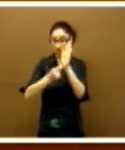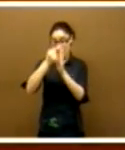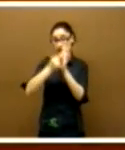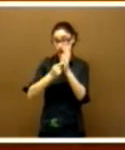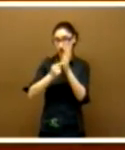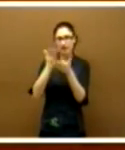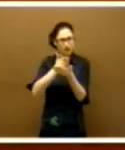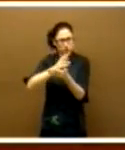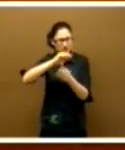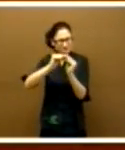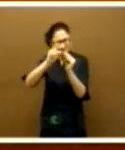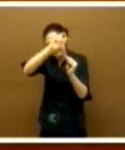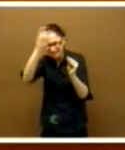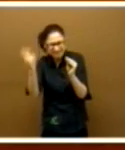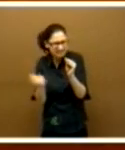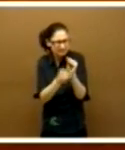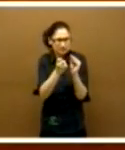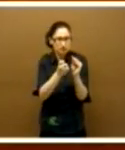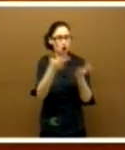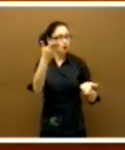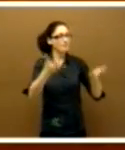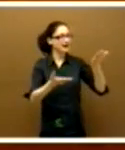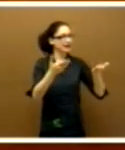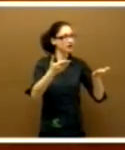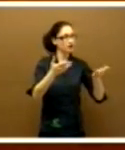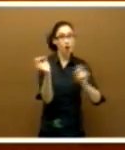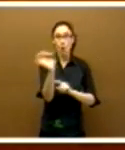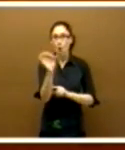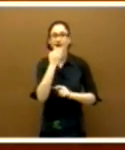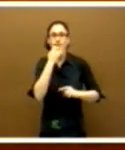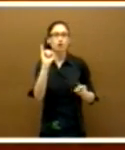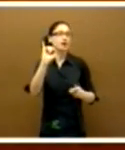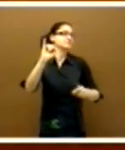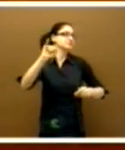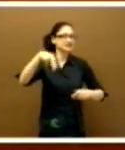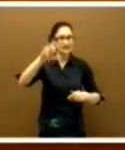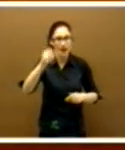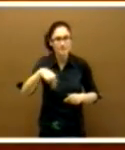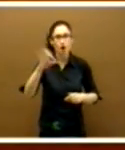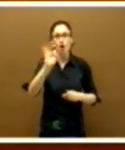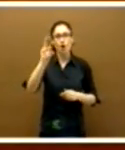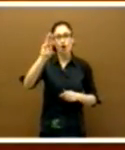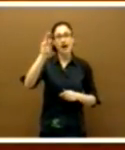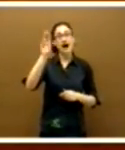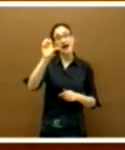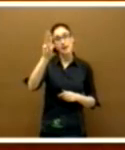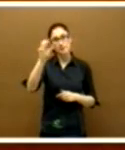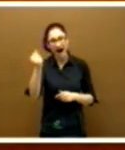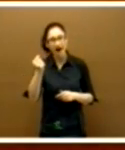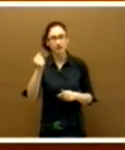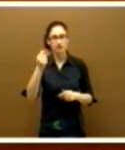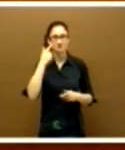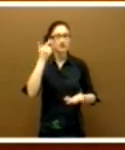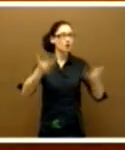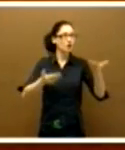numerosos estudios realizados o los datos que un mes tras otro nos arroja el INE o la EPA, quiero verlo hoy con algo más de